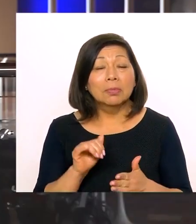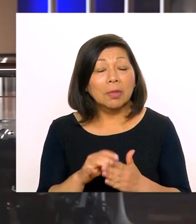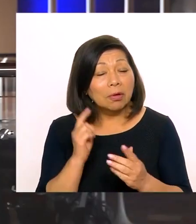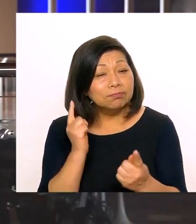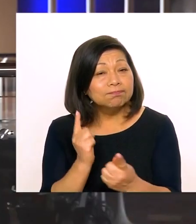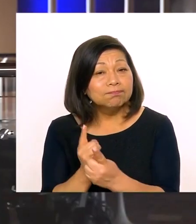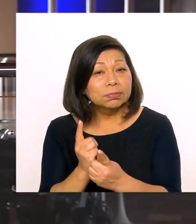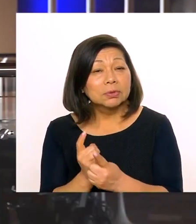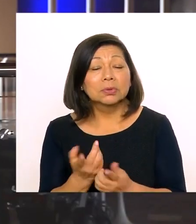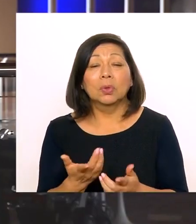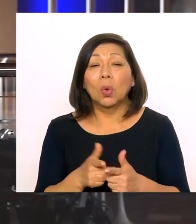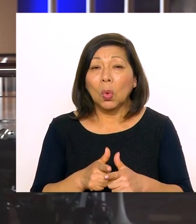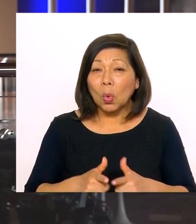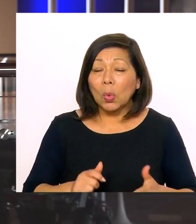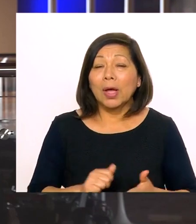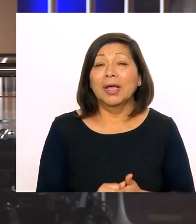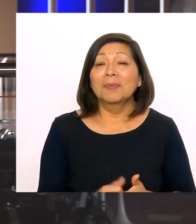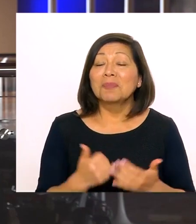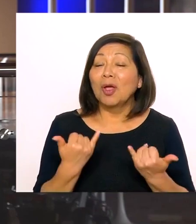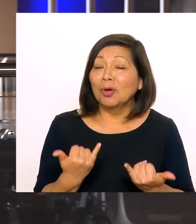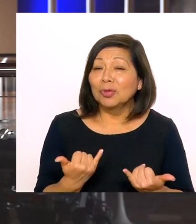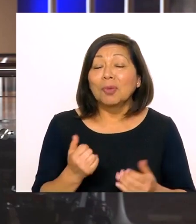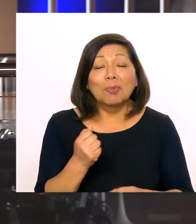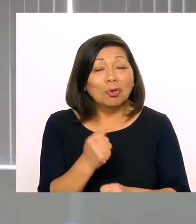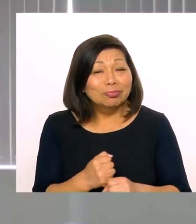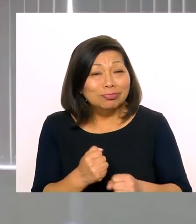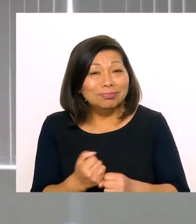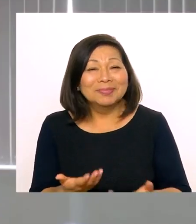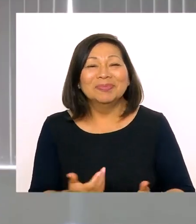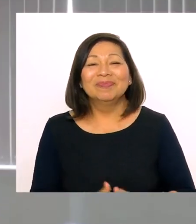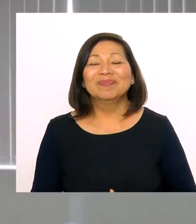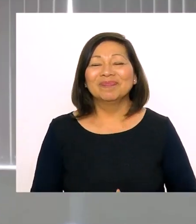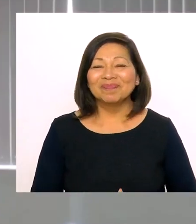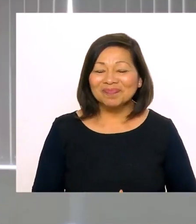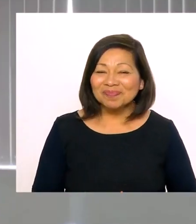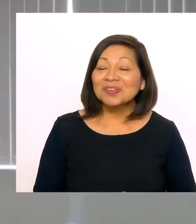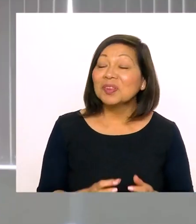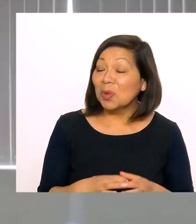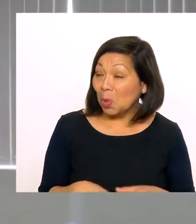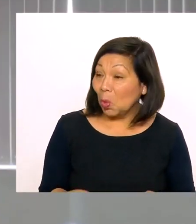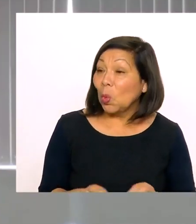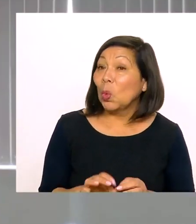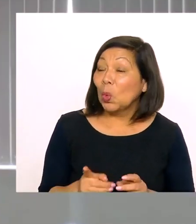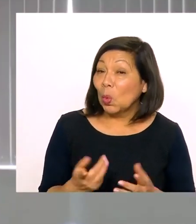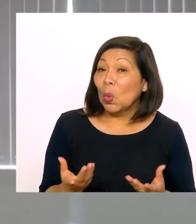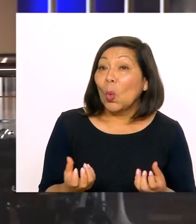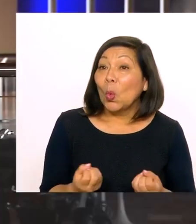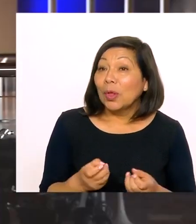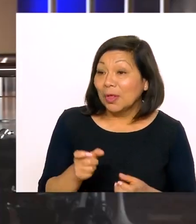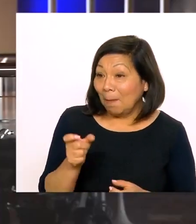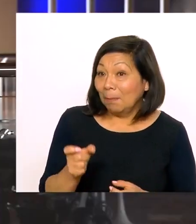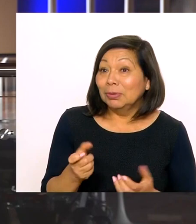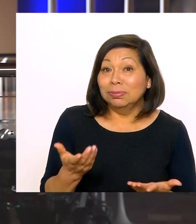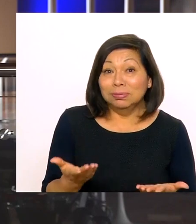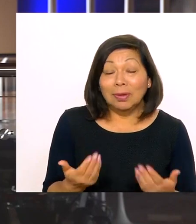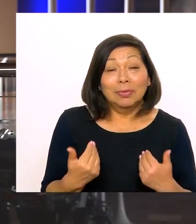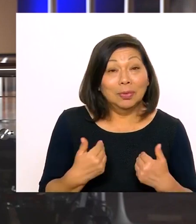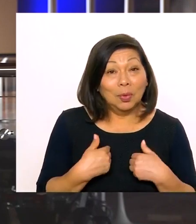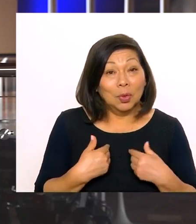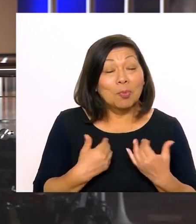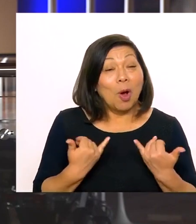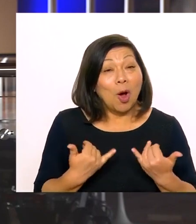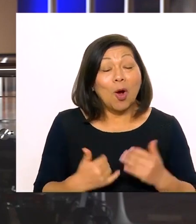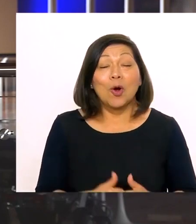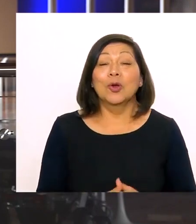Estado realmente a esta nueva situación y sobre todo focalizados a nivel territorial. Así que en eso estamos trabajando, estimada Gina. Claro, es muy importante